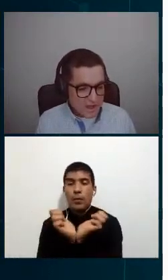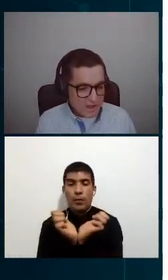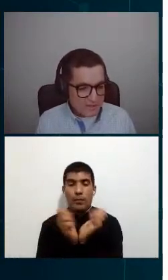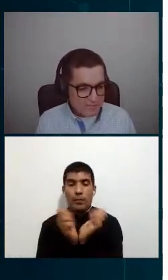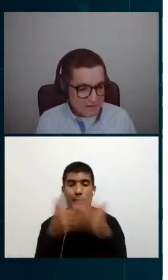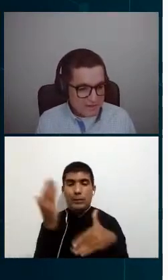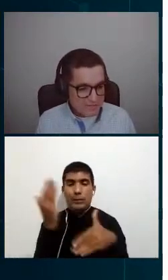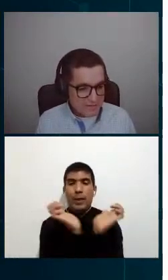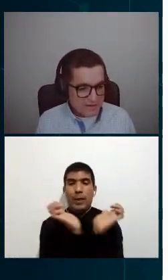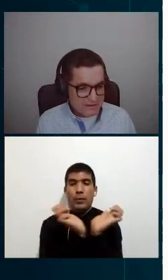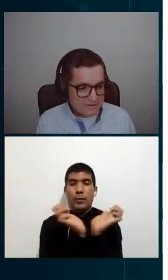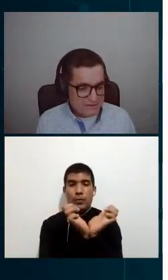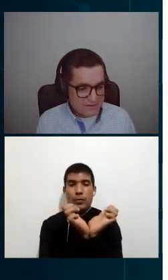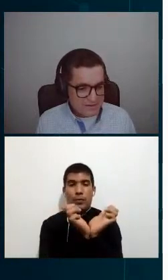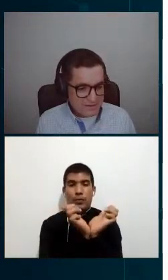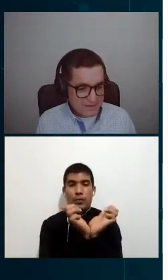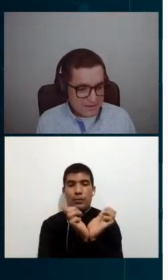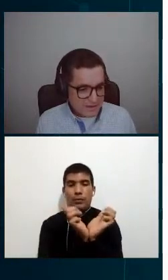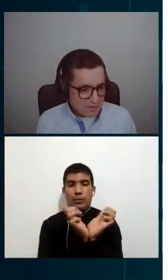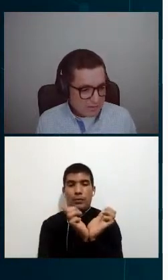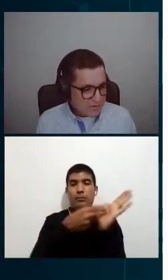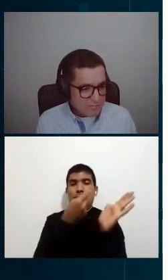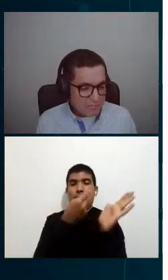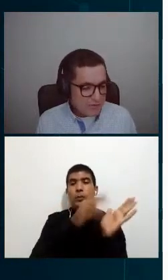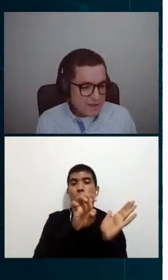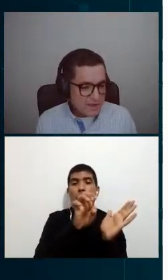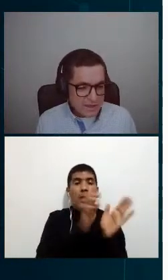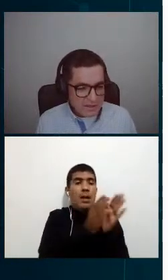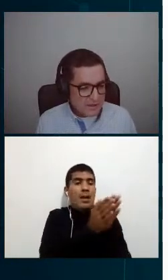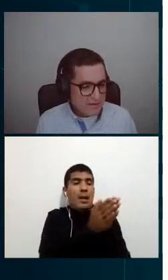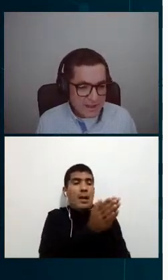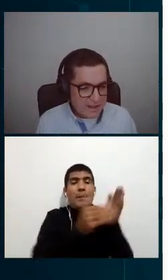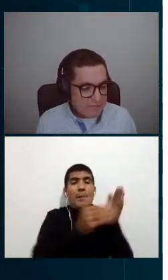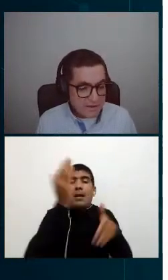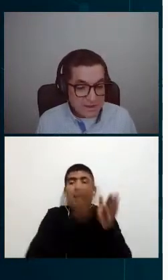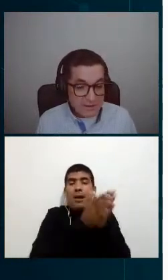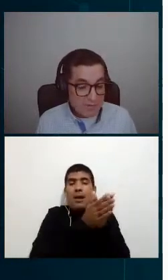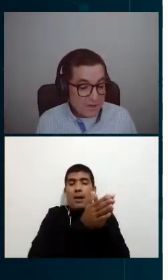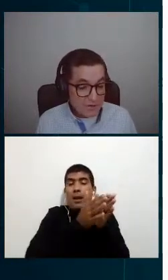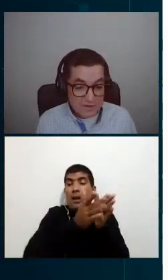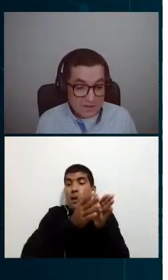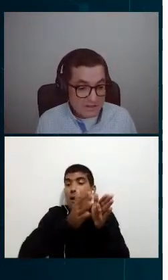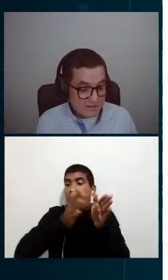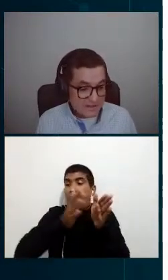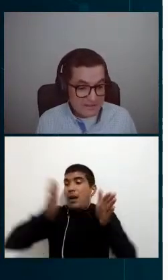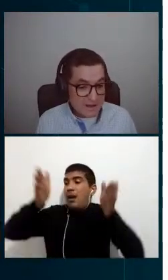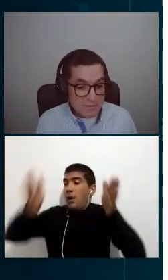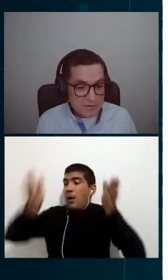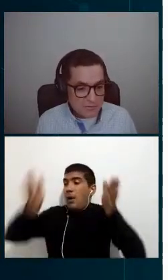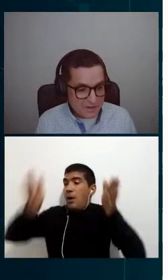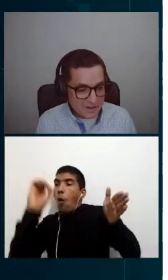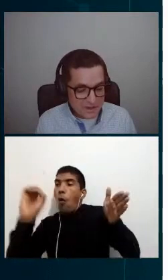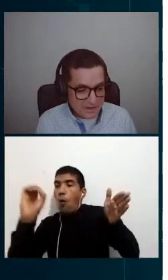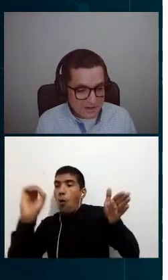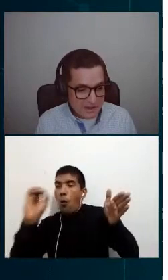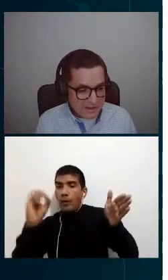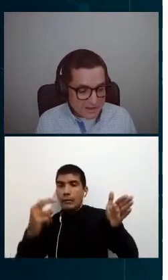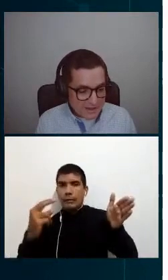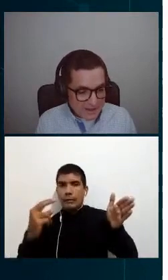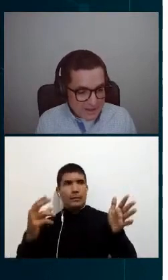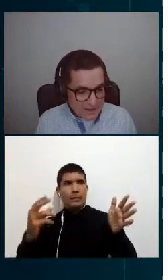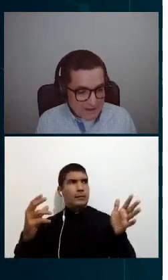a las diferentes fábricas. Y entonces, fue, de verdad que fue una cosa de nervios, o sea,